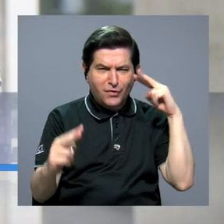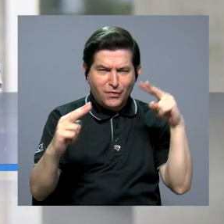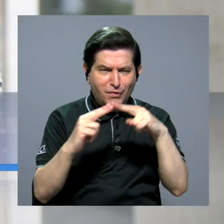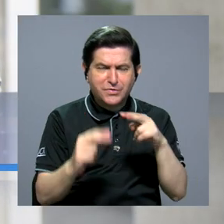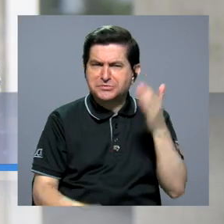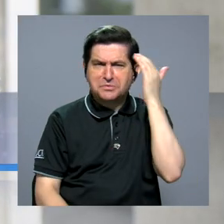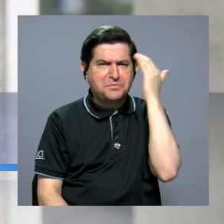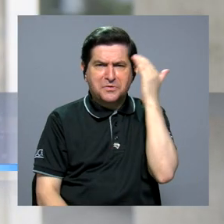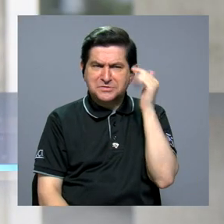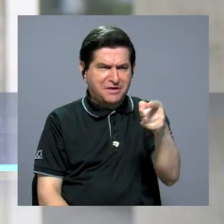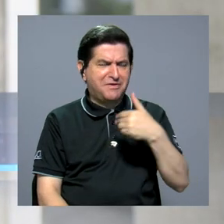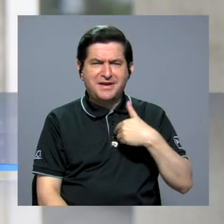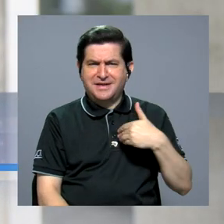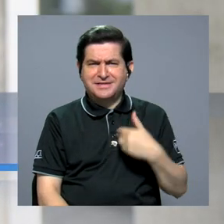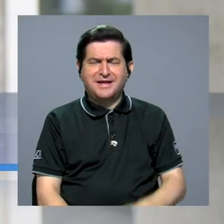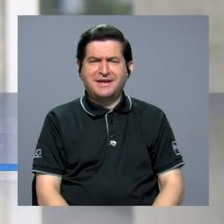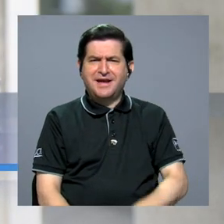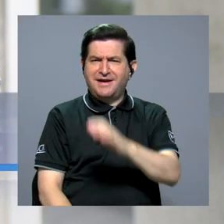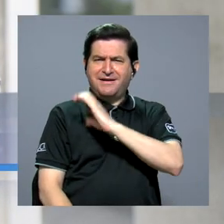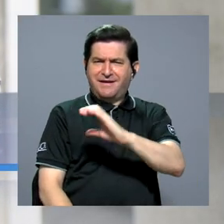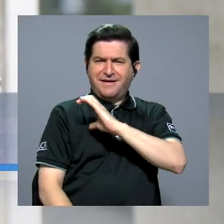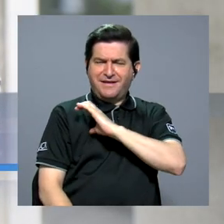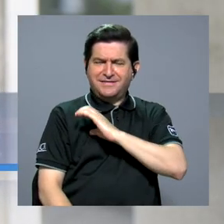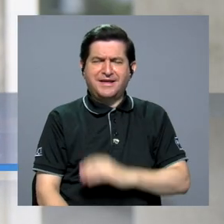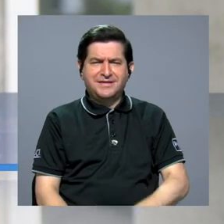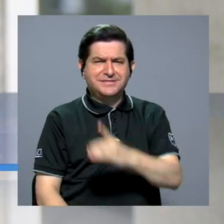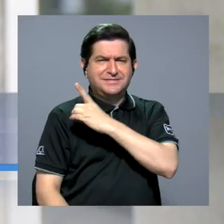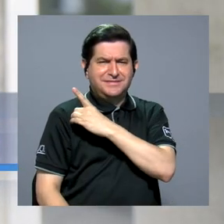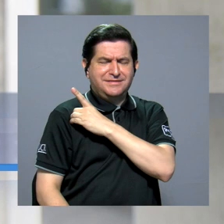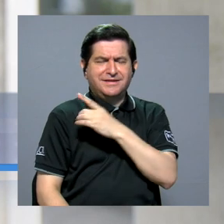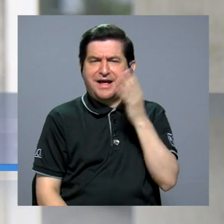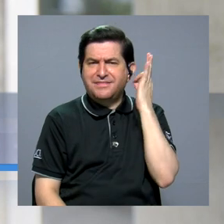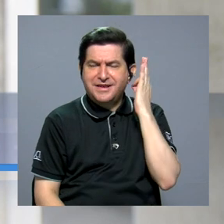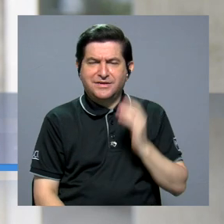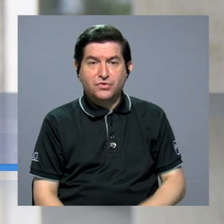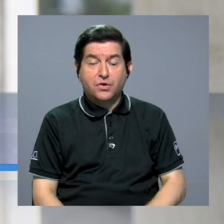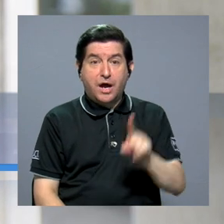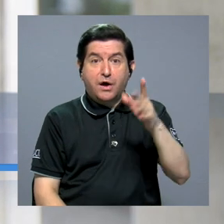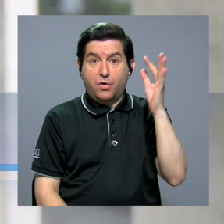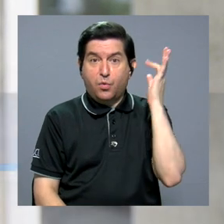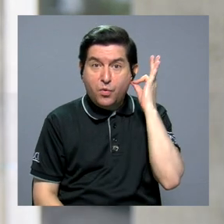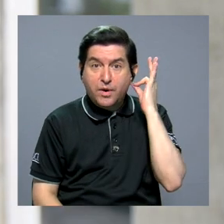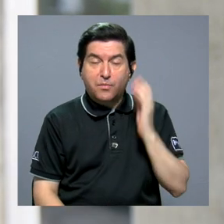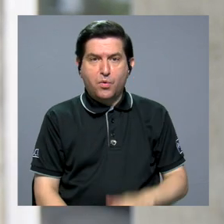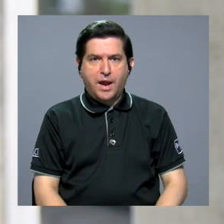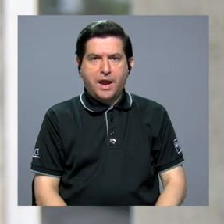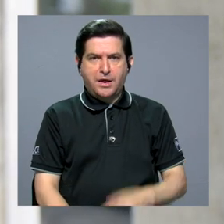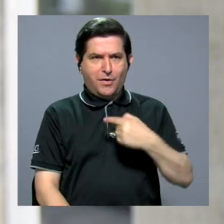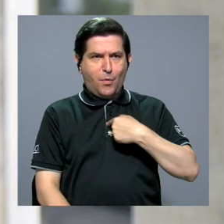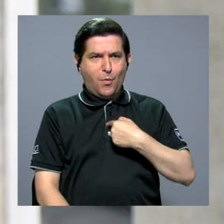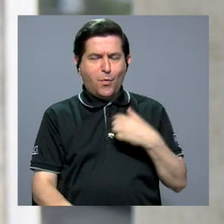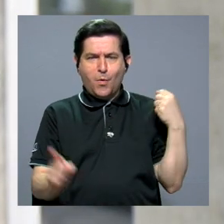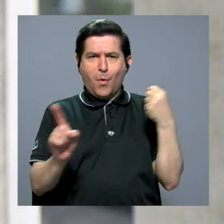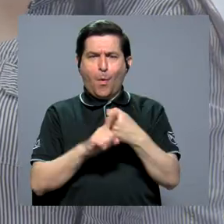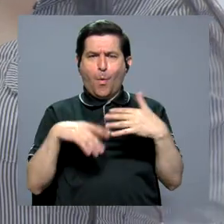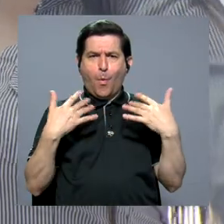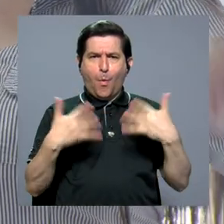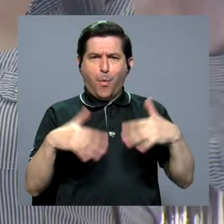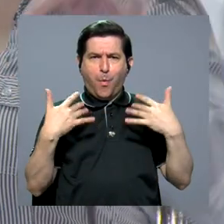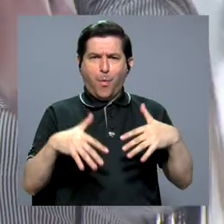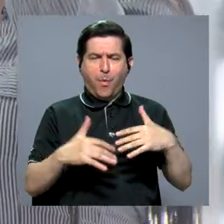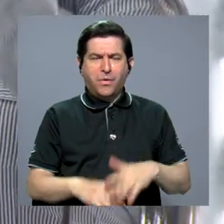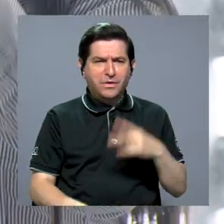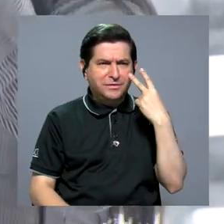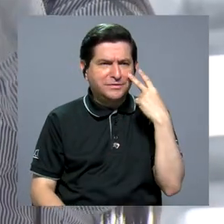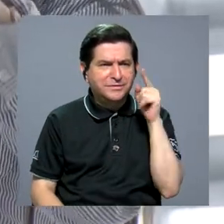conocí no sabía que tenía esa faceta directora. Entonces, el ver a una mujer que nos iba a dirigir, uno como mujer se impacta bastante de